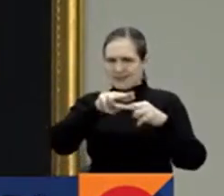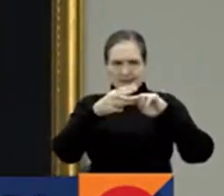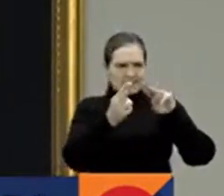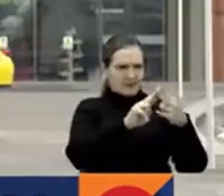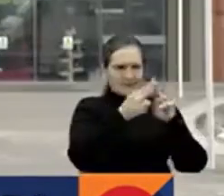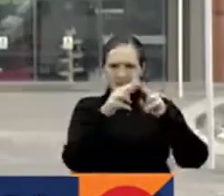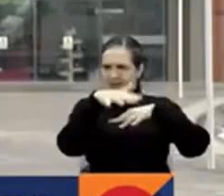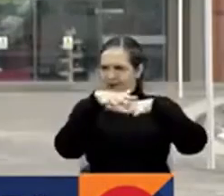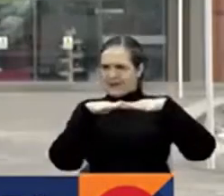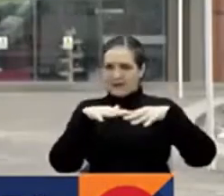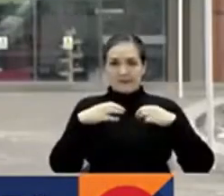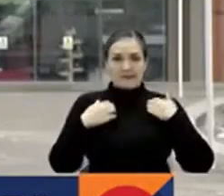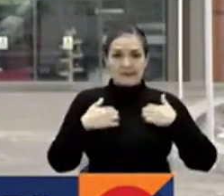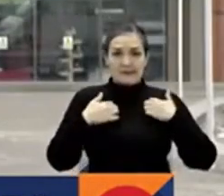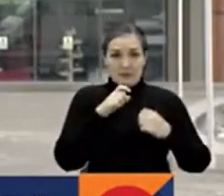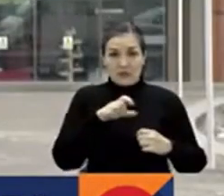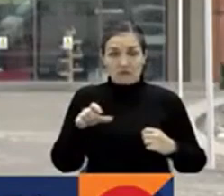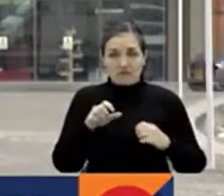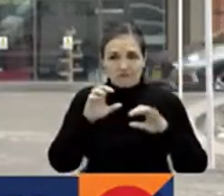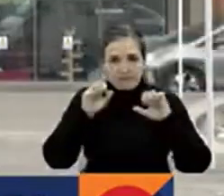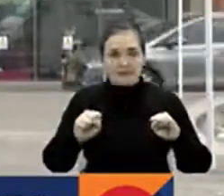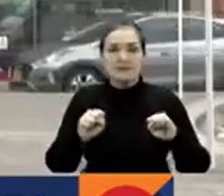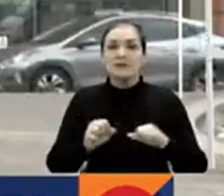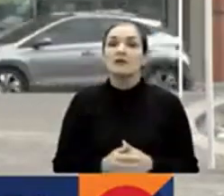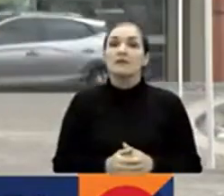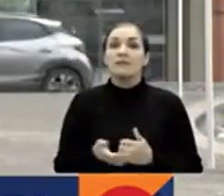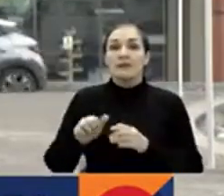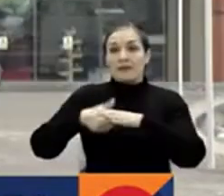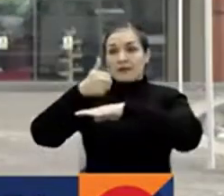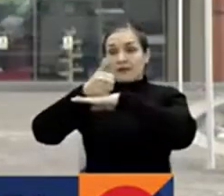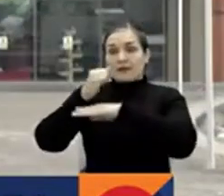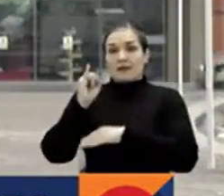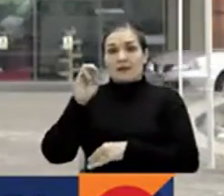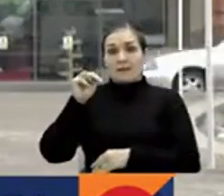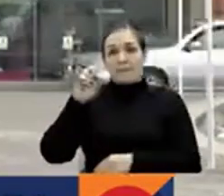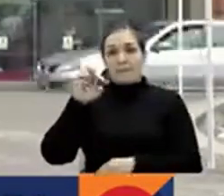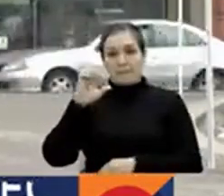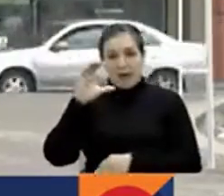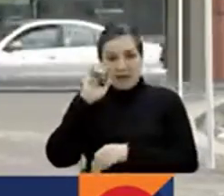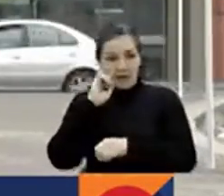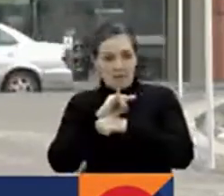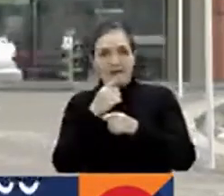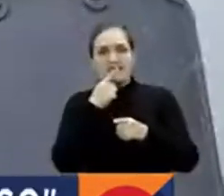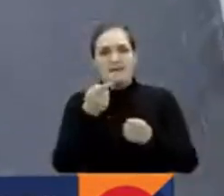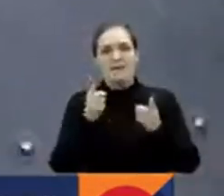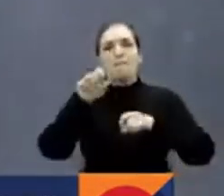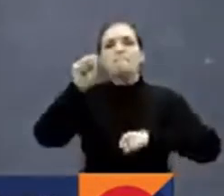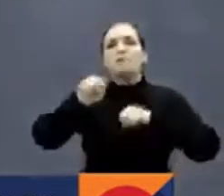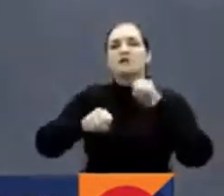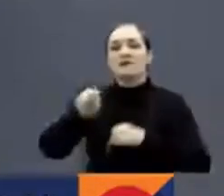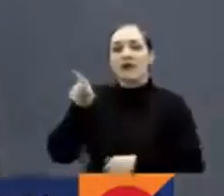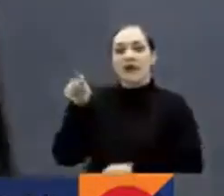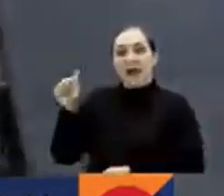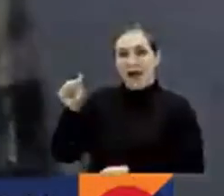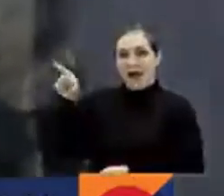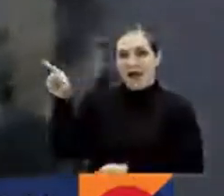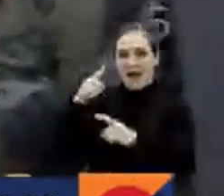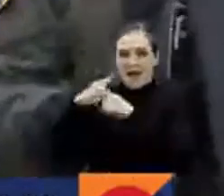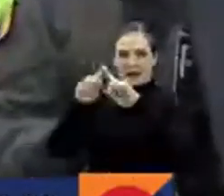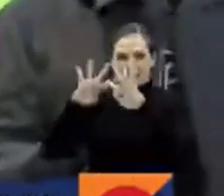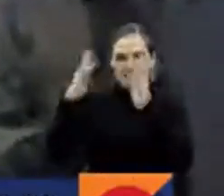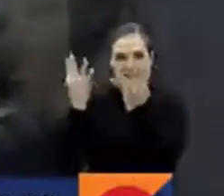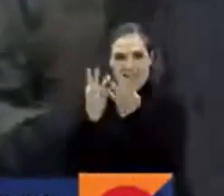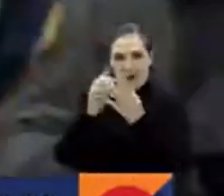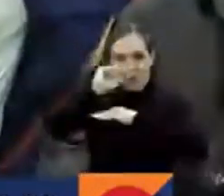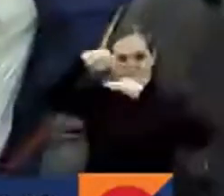inseguridad ciudadana. El director del INPEC también se pronunció acerca de un posible traslado de la excongresista Aida Merlano. Para mañana se tiene previsto que entregue